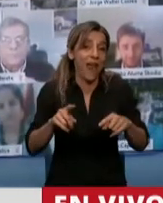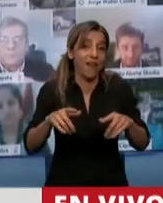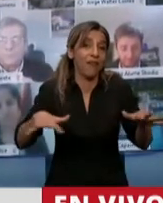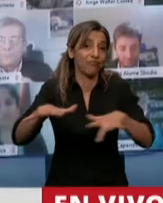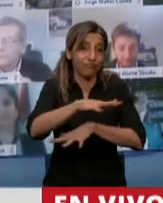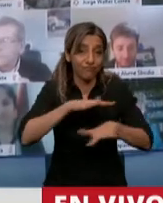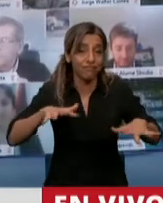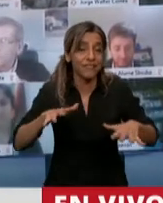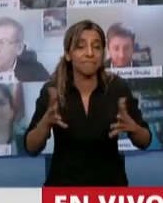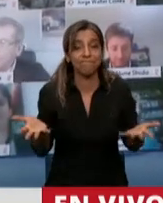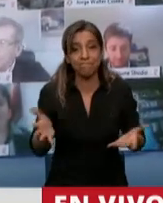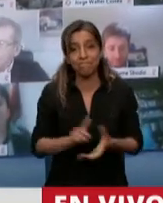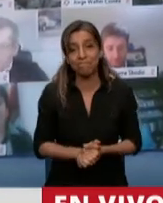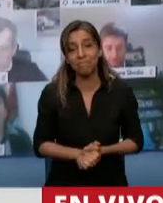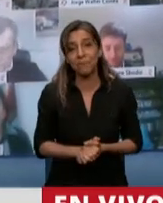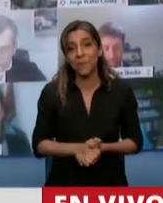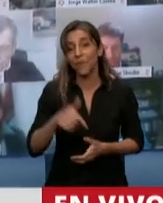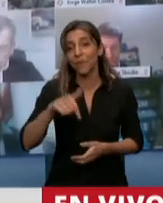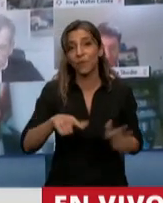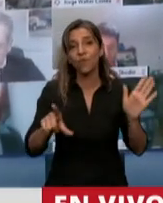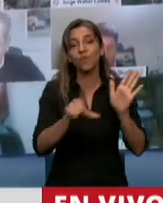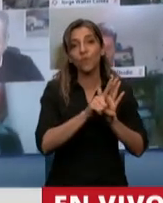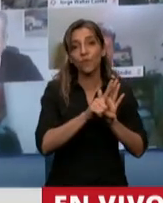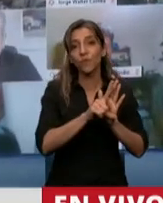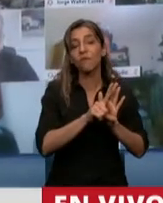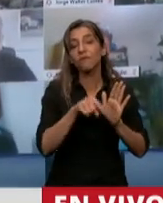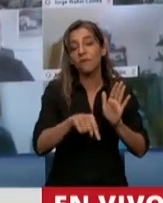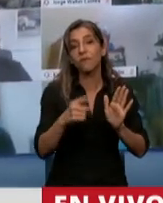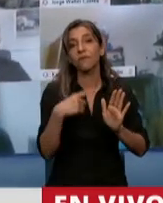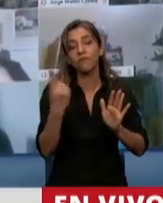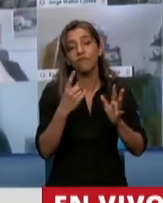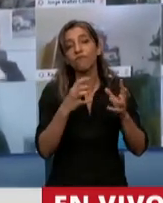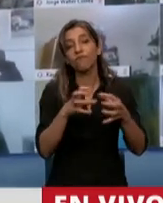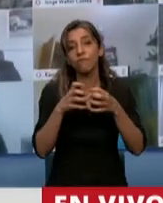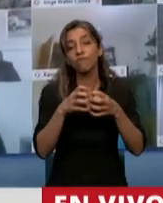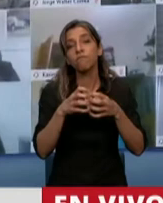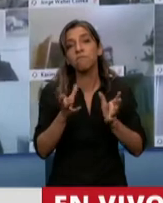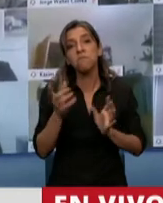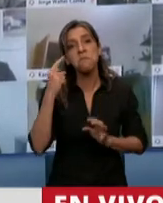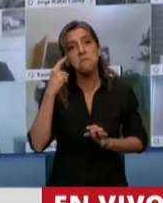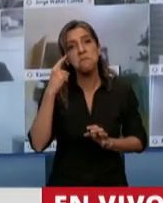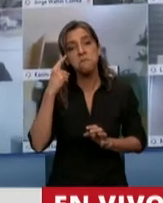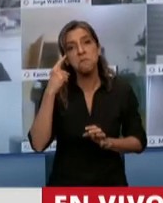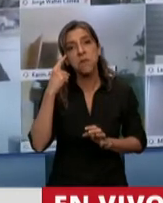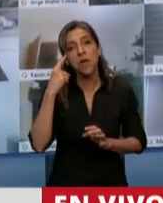que indudablemente contempla a todos los sectores y pensaba en estos